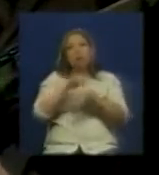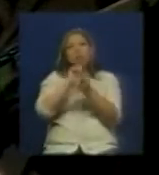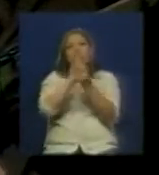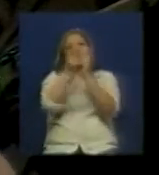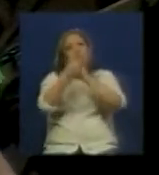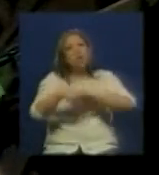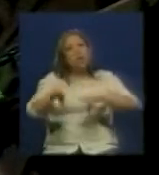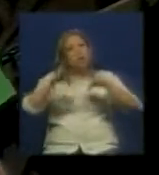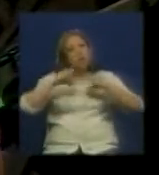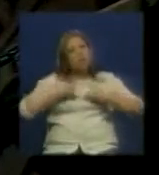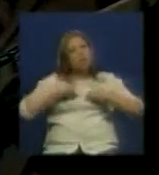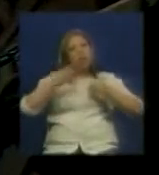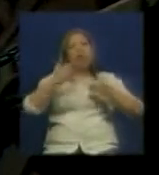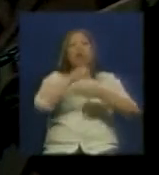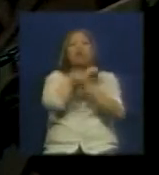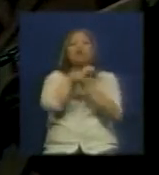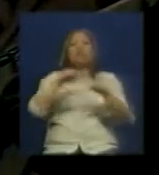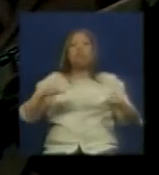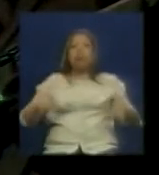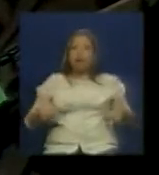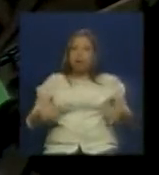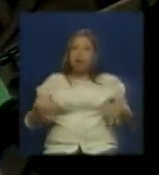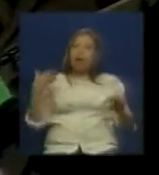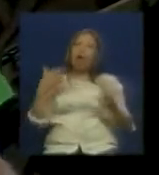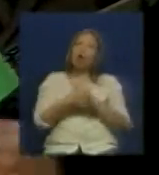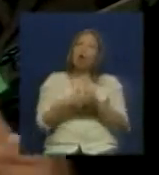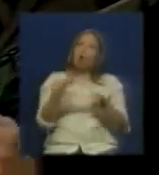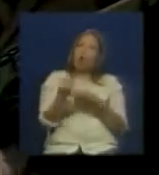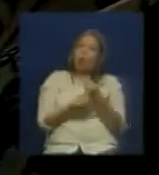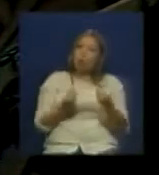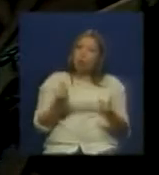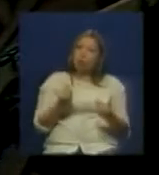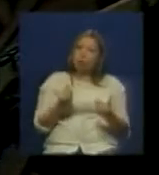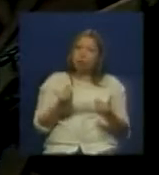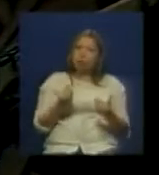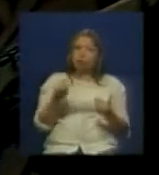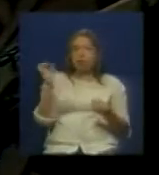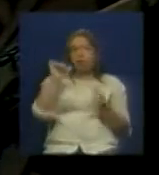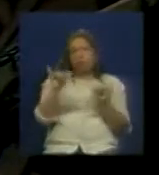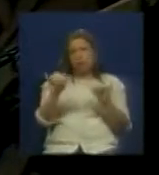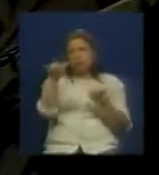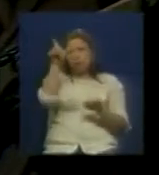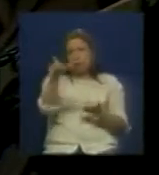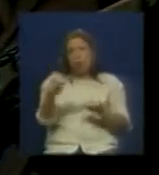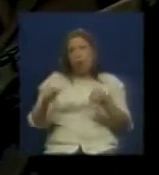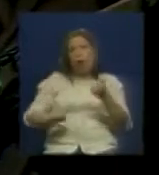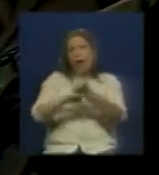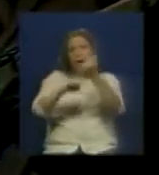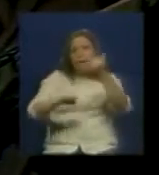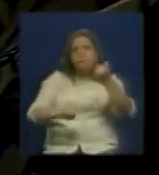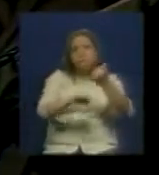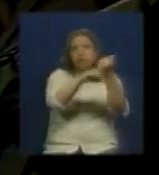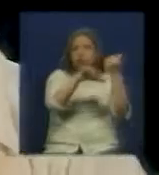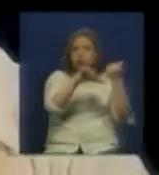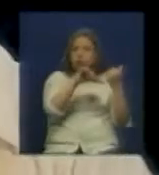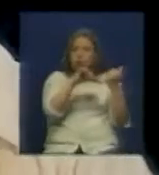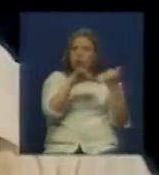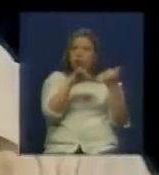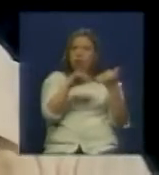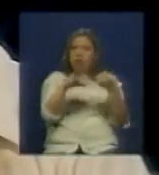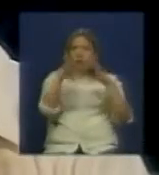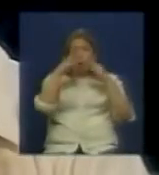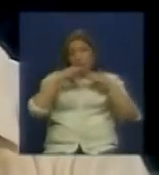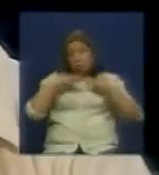eso? y además ¿cómo se transformó eso? digamos para poder potenciar un poco la candidatura de Zulay claro él asume